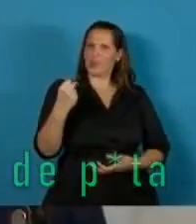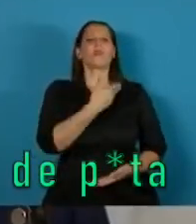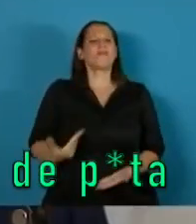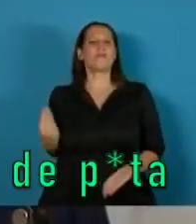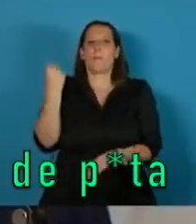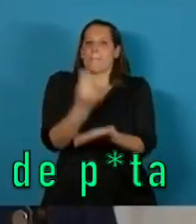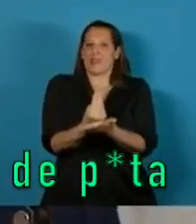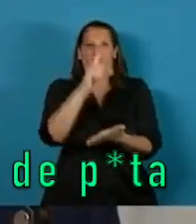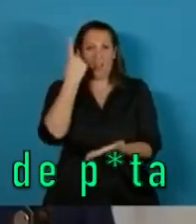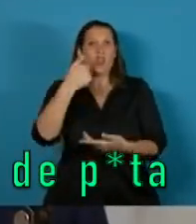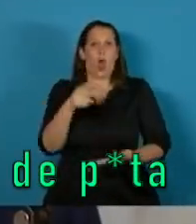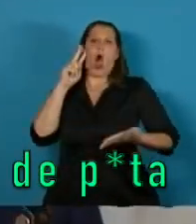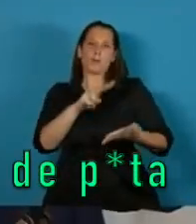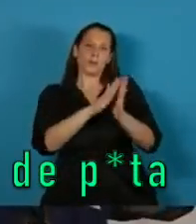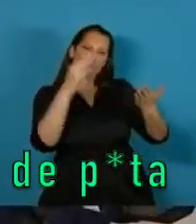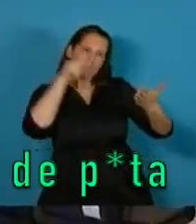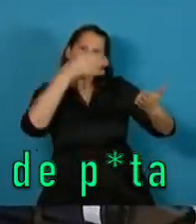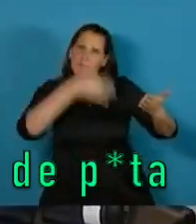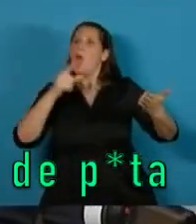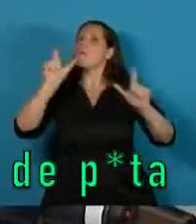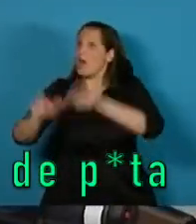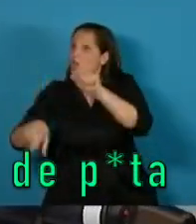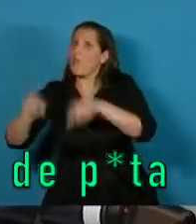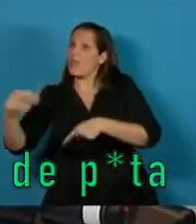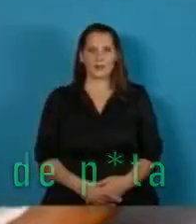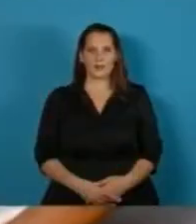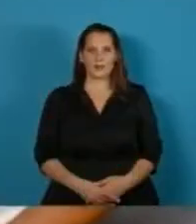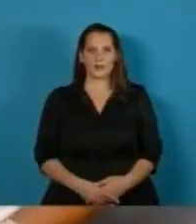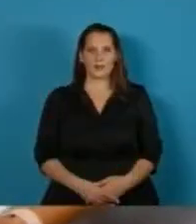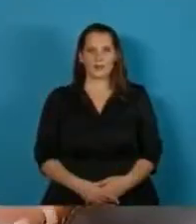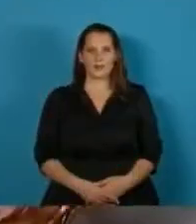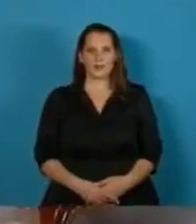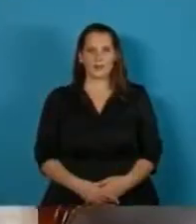No la ponen, no la traen, ¡ay qué hijo de puta!